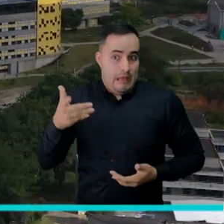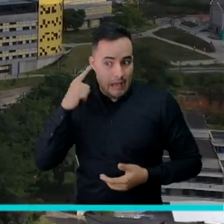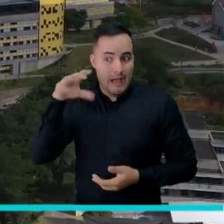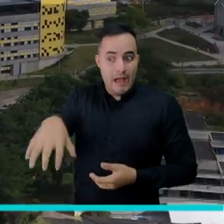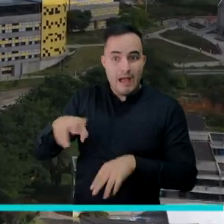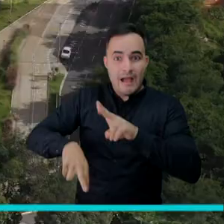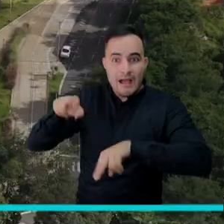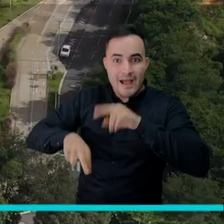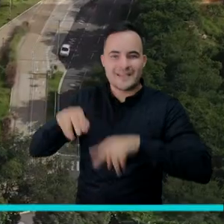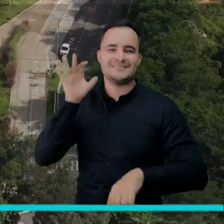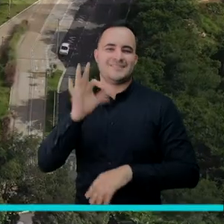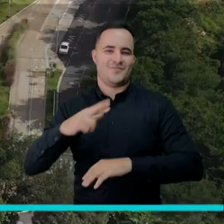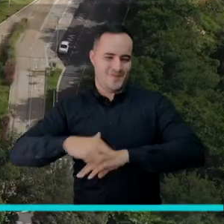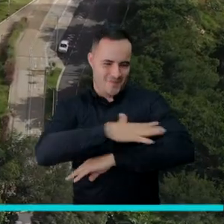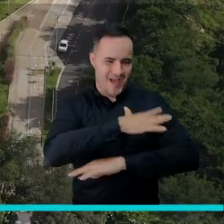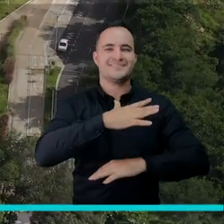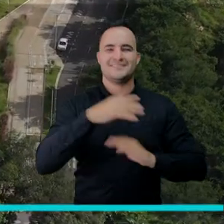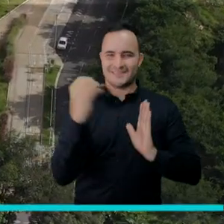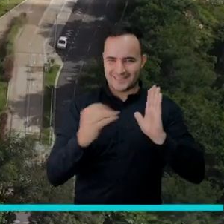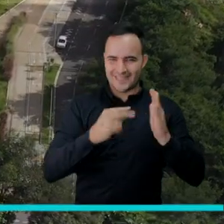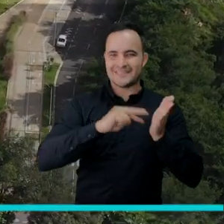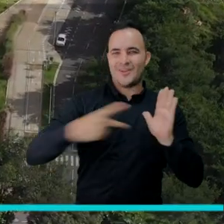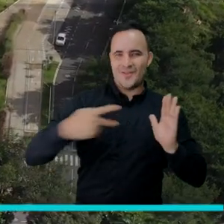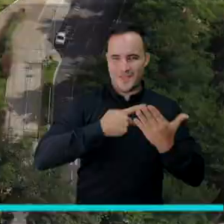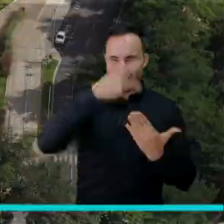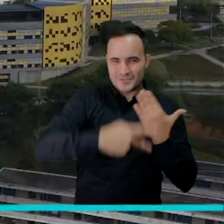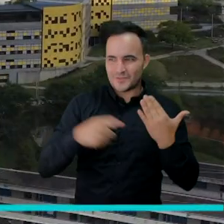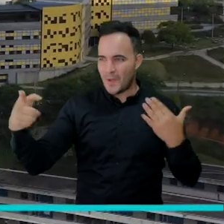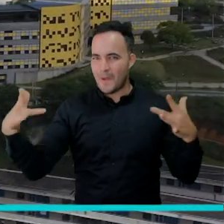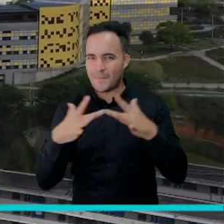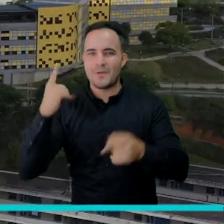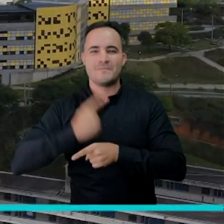ciudad continúa encaminándose a convertirse en un valle del software.